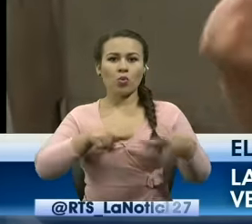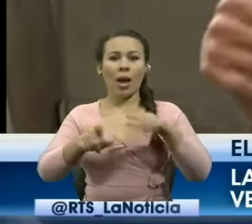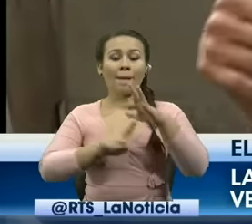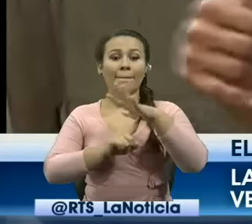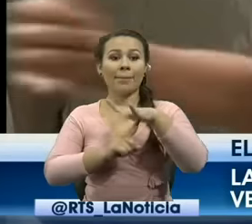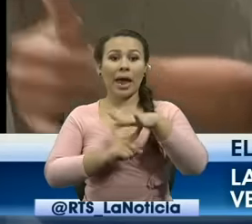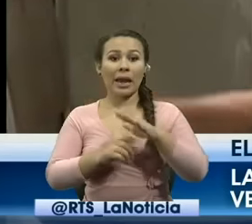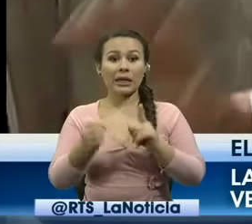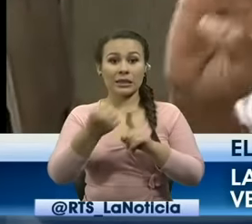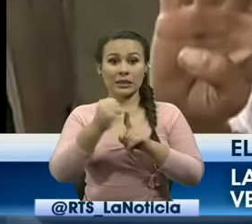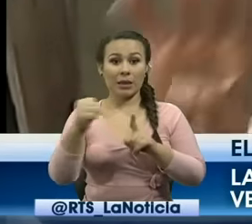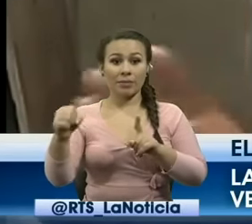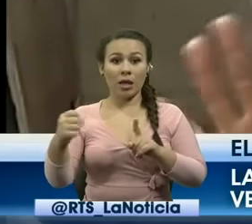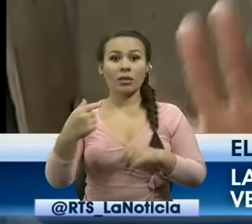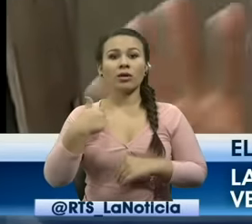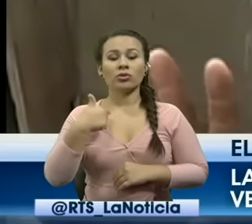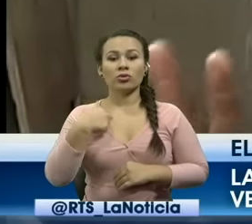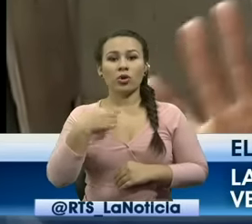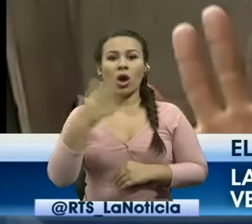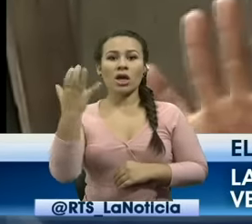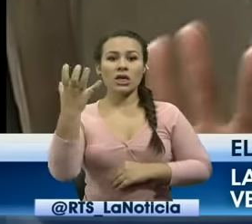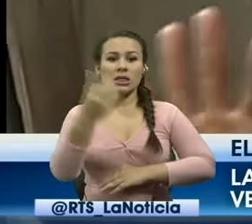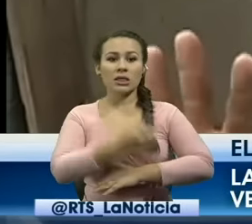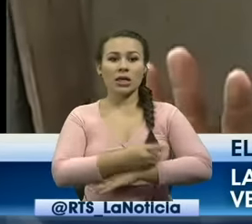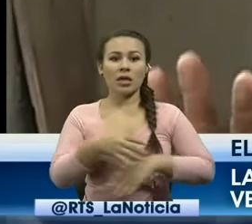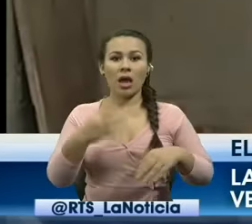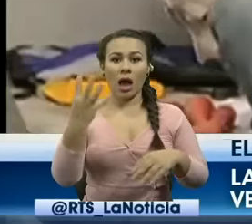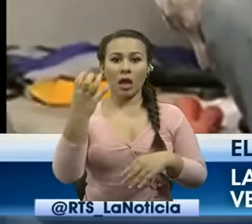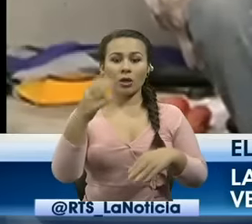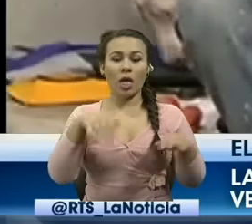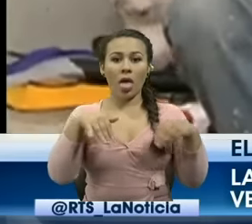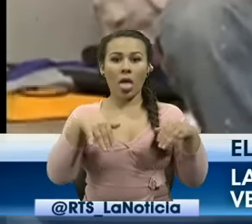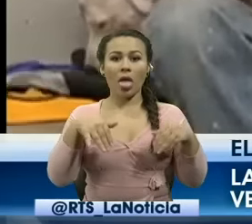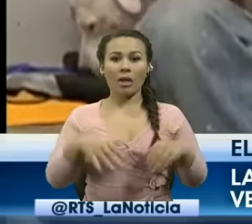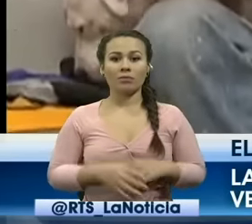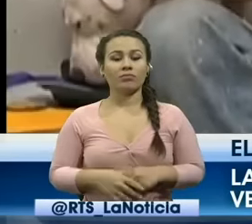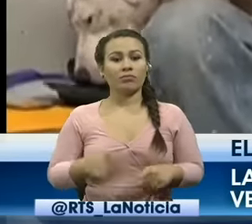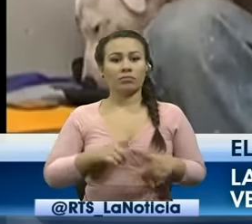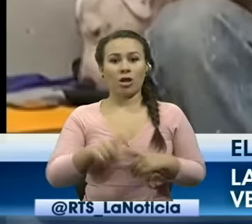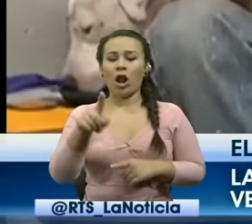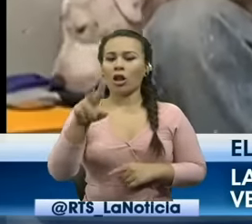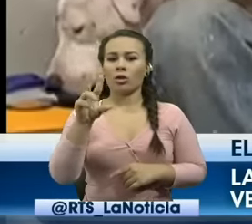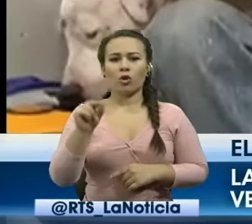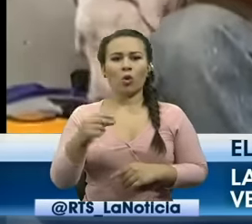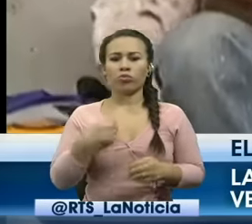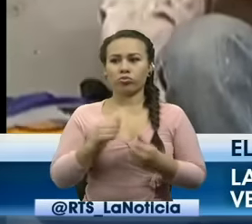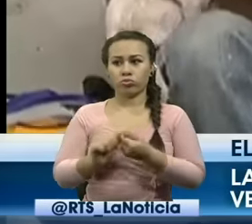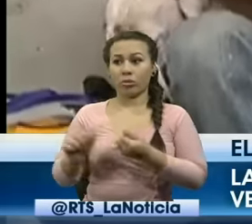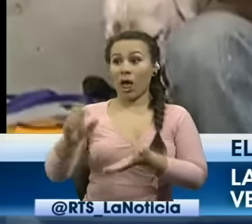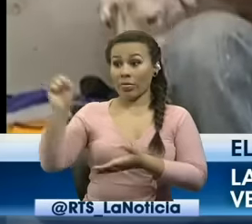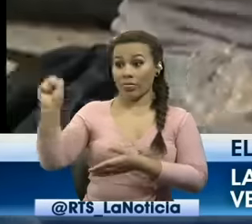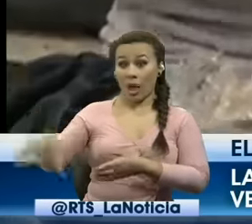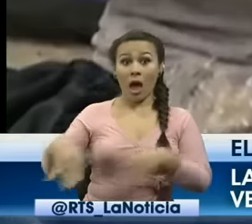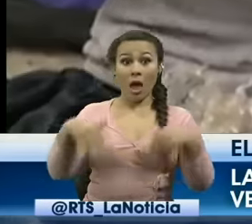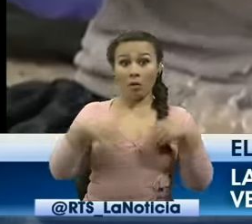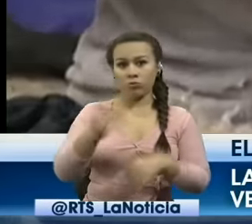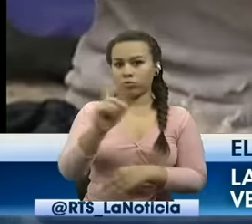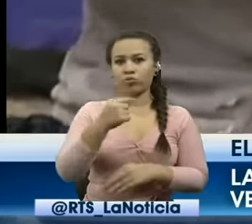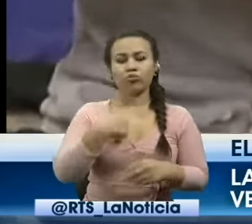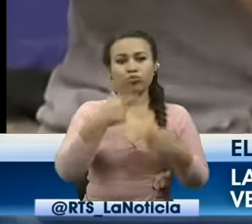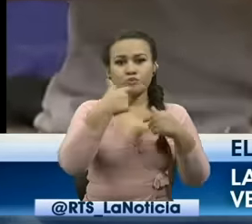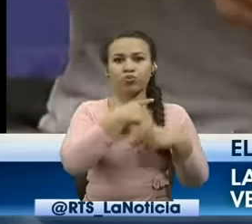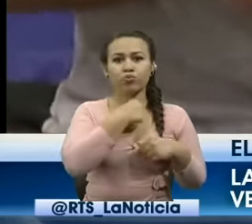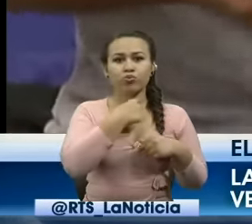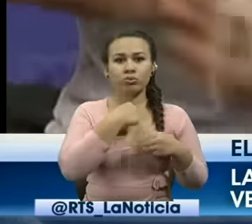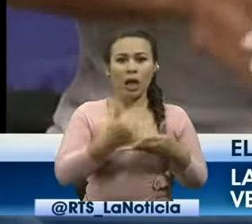los amanes en el bosque de amanes no en el parque en el bosque de los amanes por 15 días con mis 14 perros pero él no está dispuesto a separarse de sus compañeros y más bien